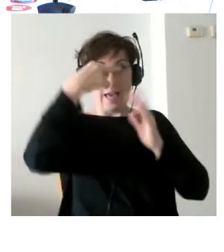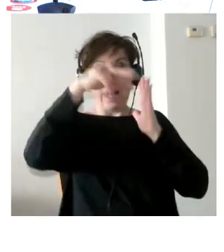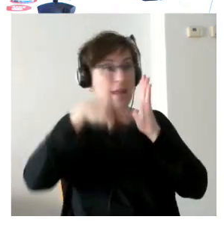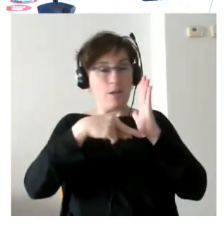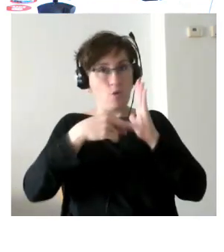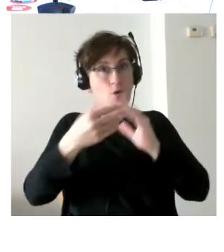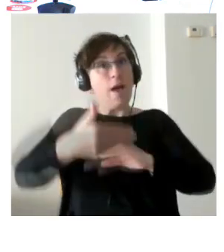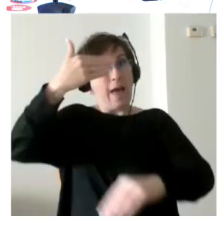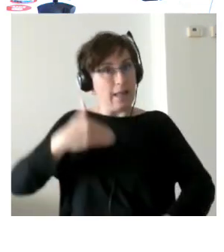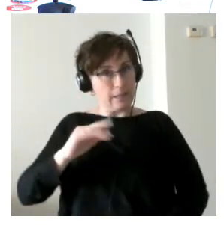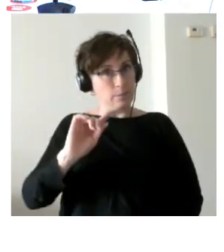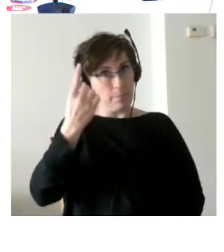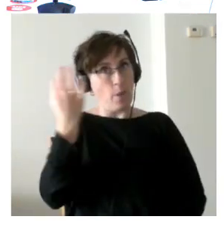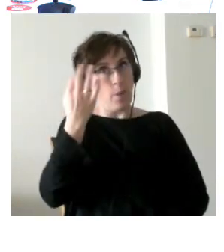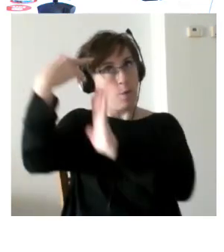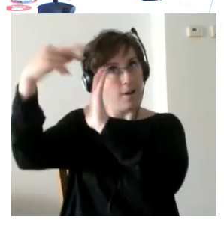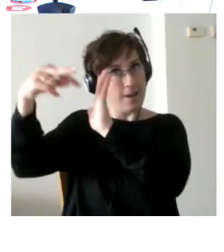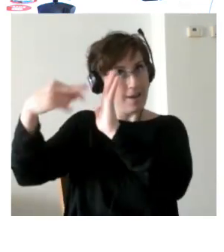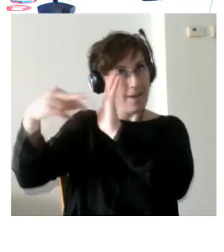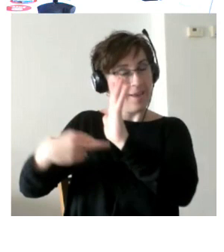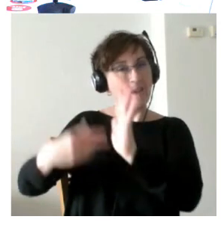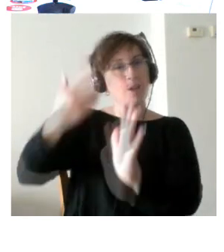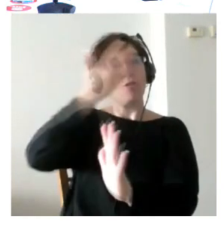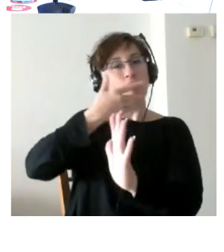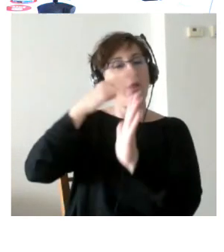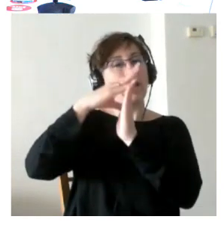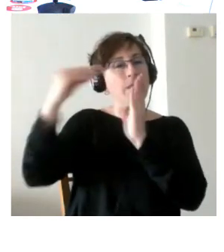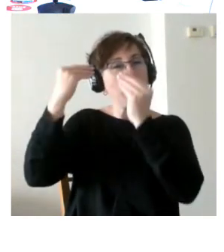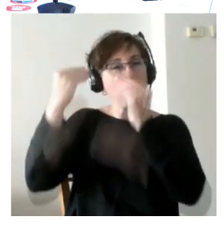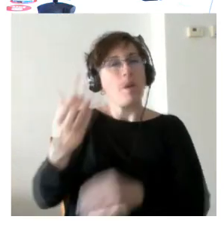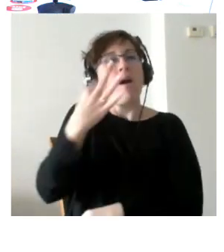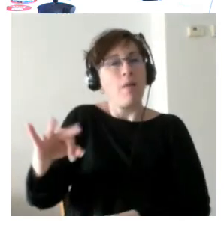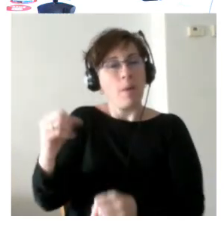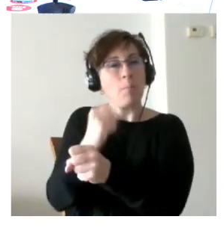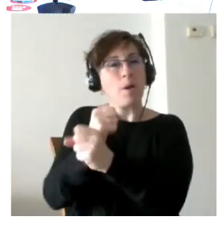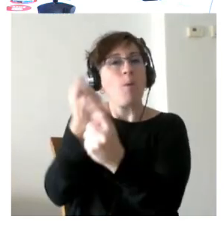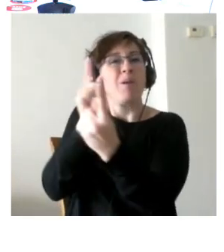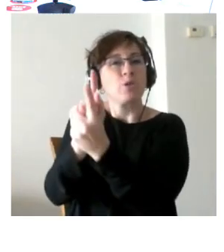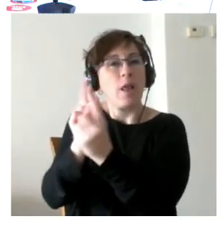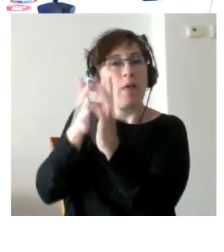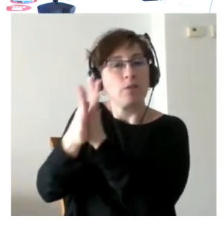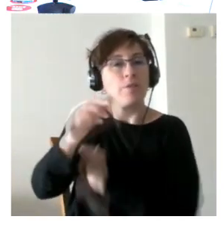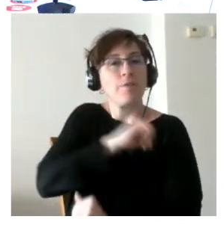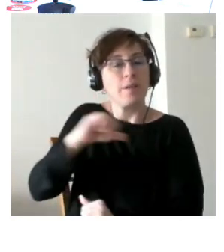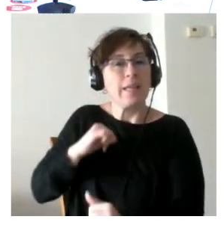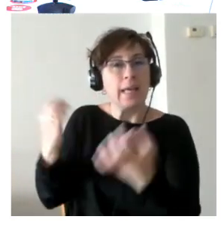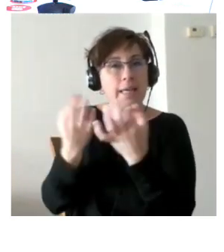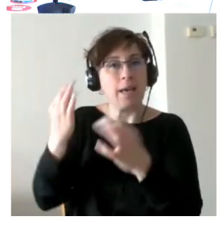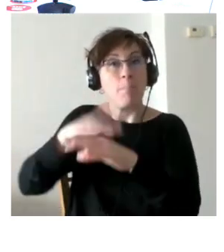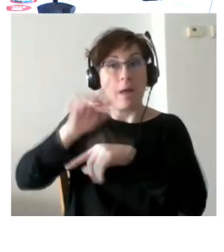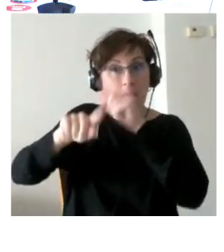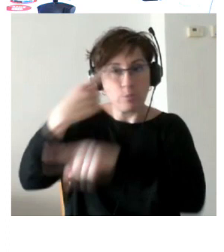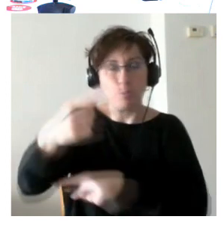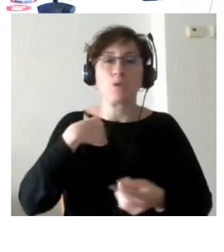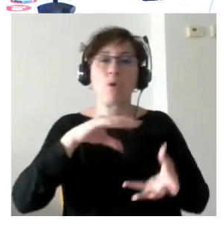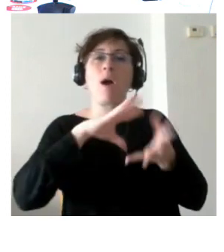primero previamente tendremos que entender bien que es empleo personalizado para luego poder aplicar algunas adaptaciones que se